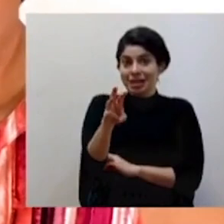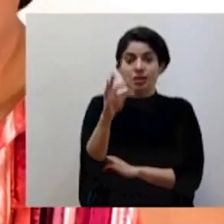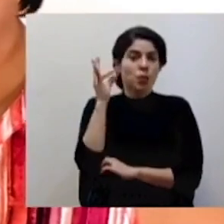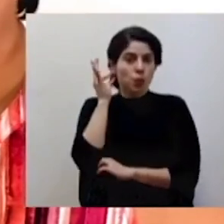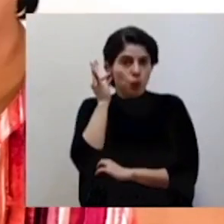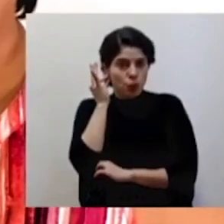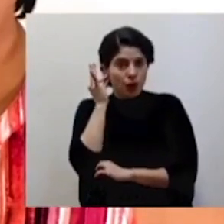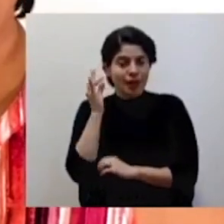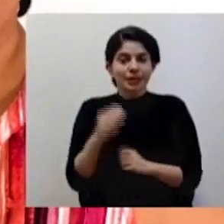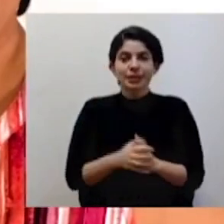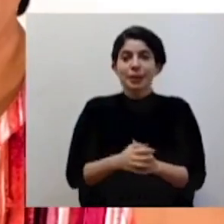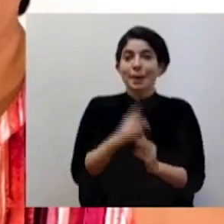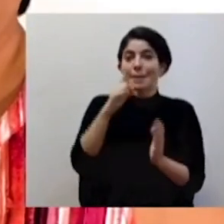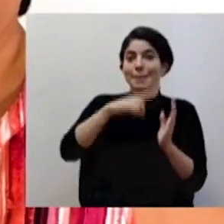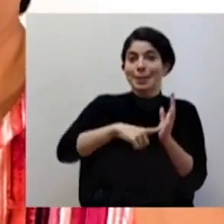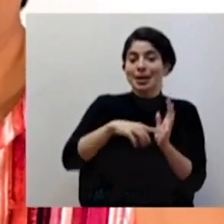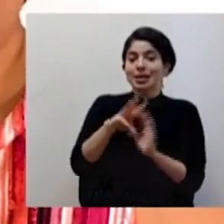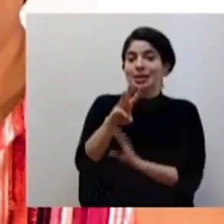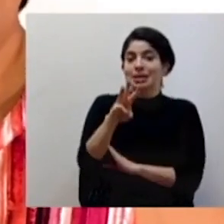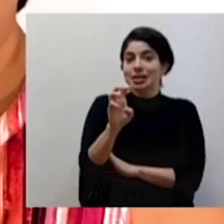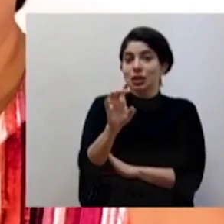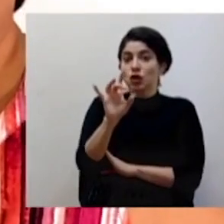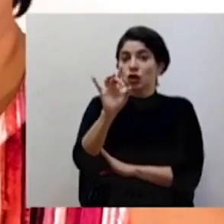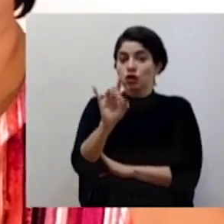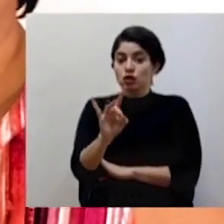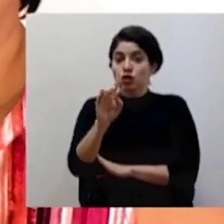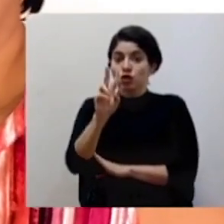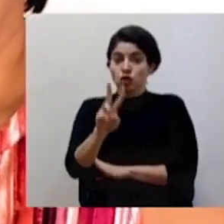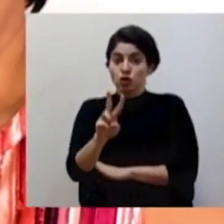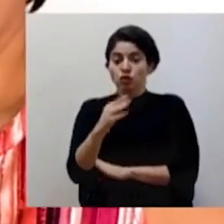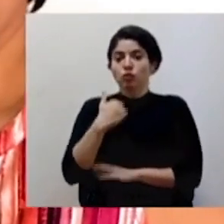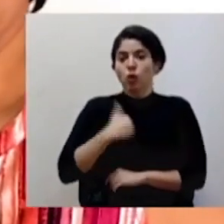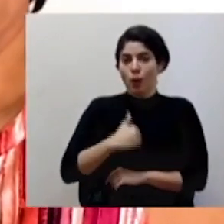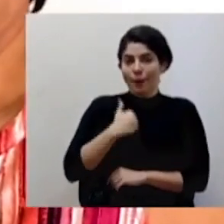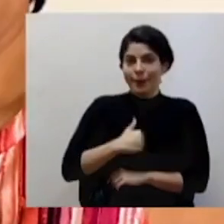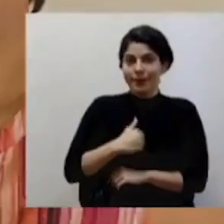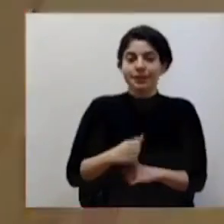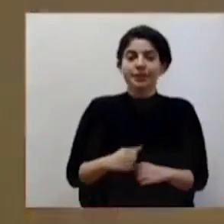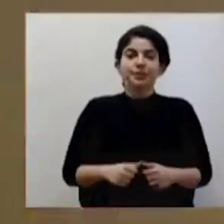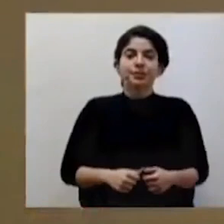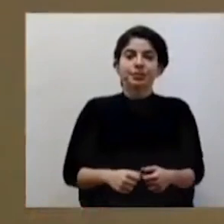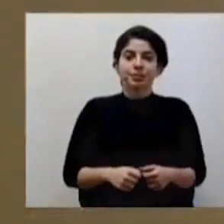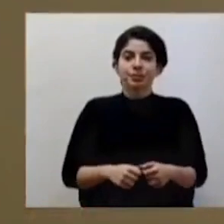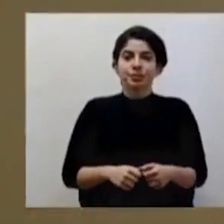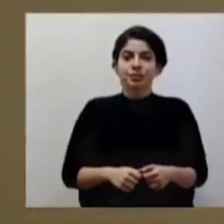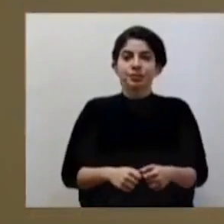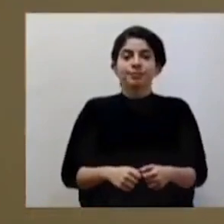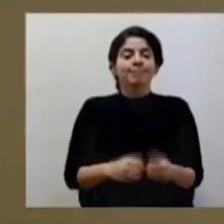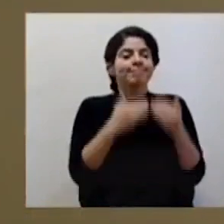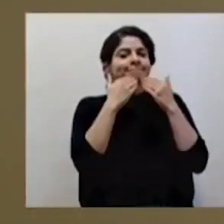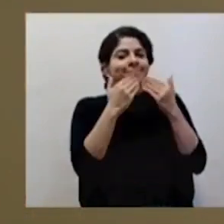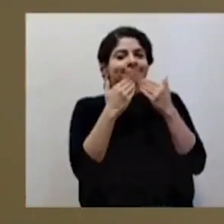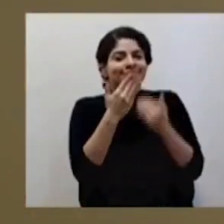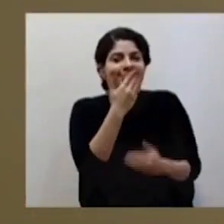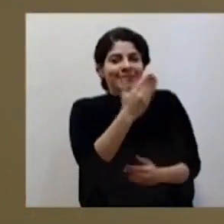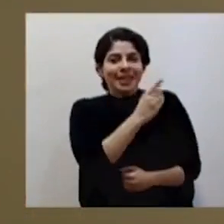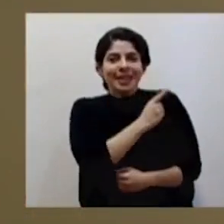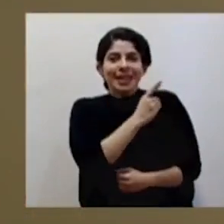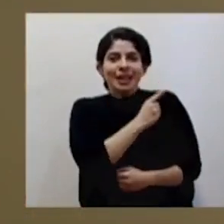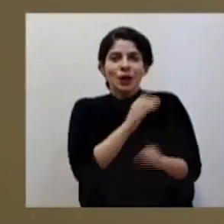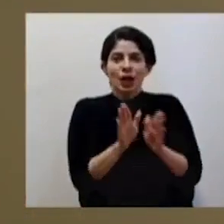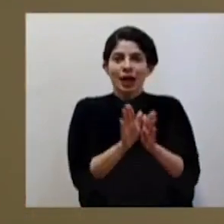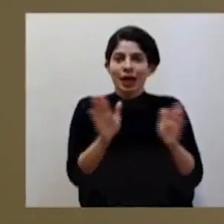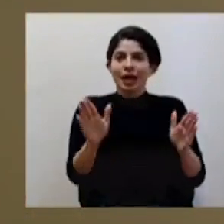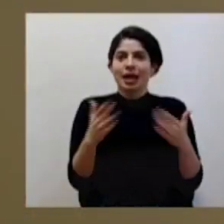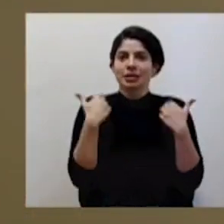mujeres y mil seiscientos ochenta y dos son hombres. Agradecemos a la directora